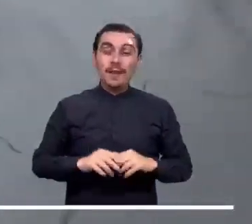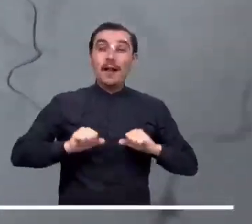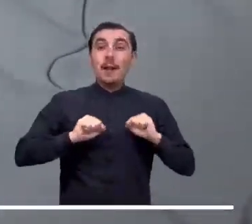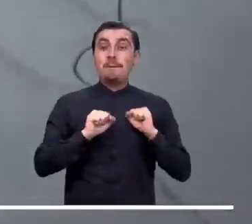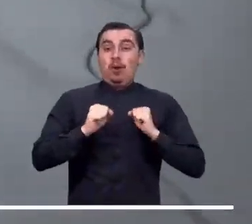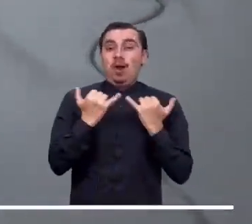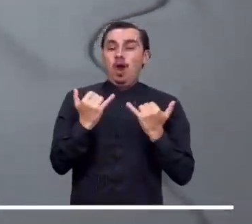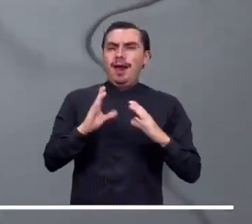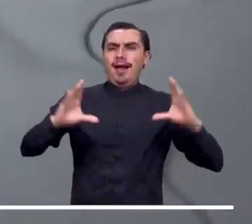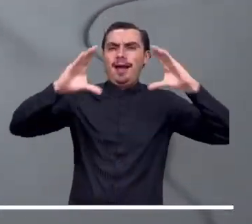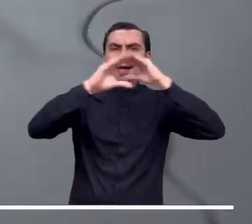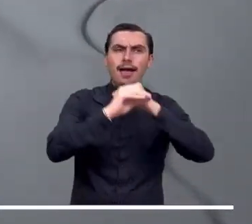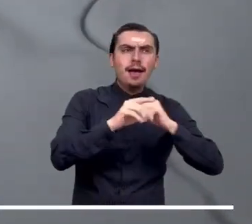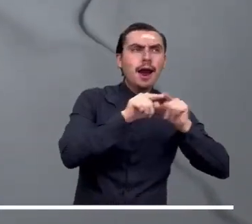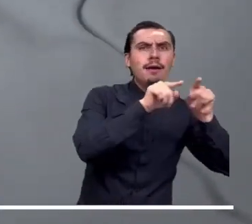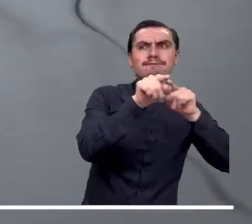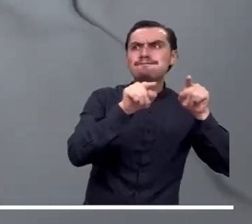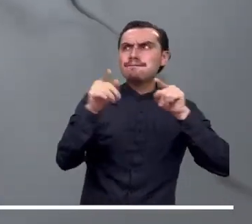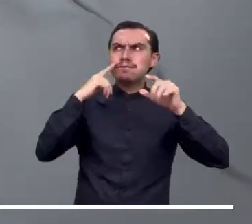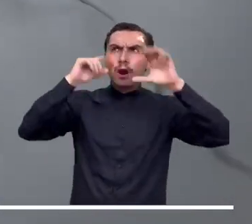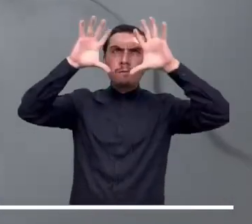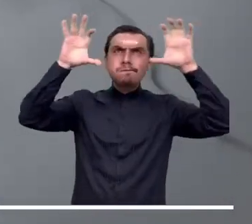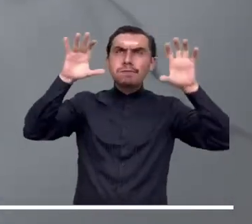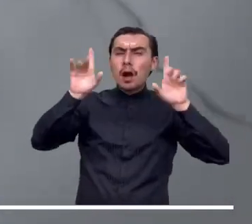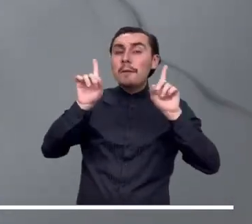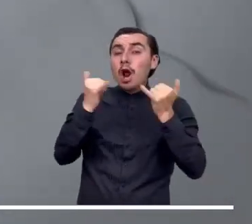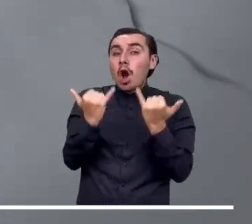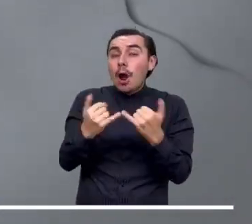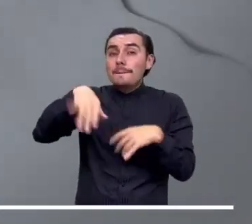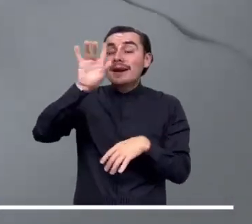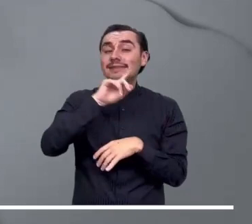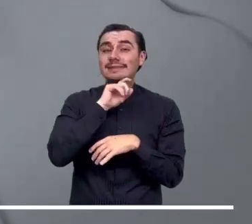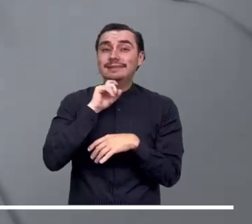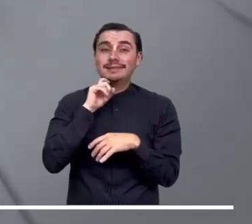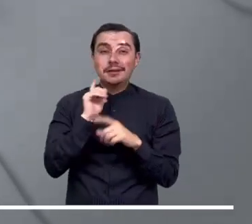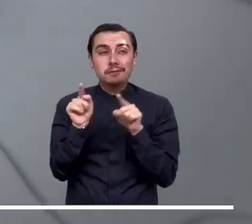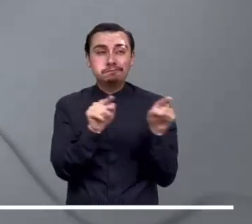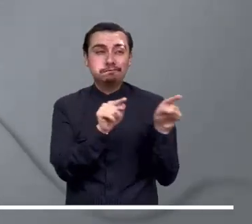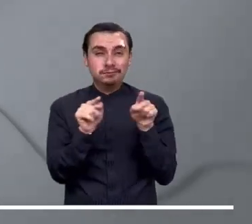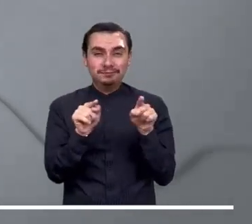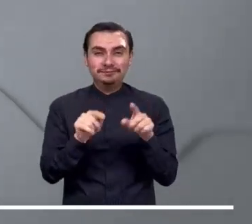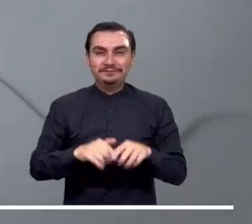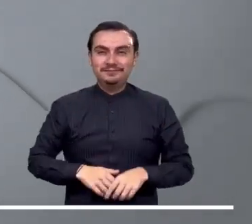Bogotá estaría bajo la influencia del tiempo nublado, pero predominantemente seco.